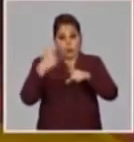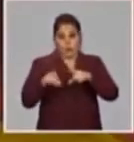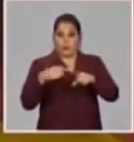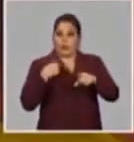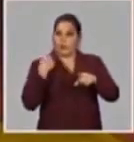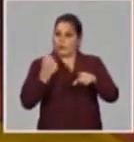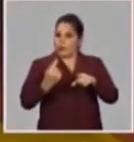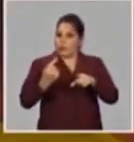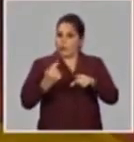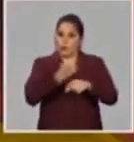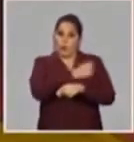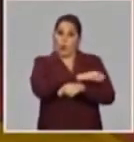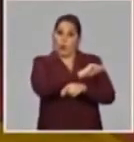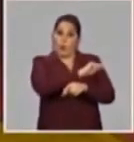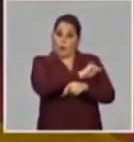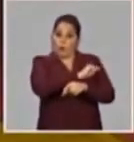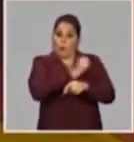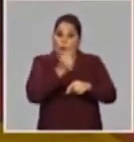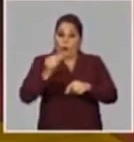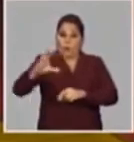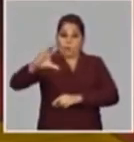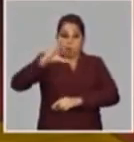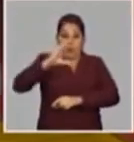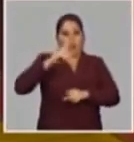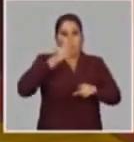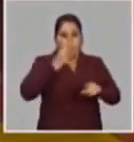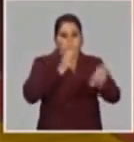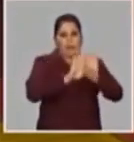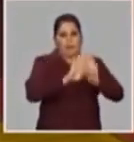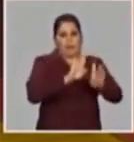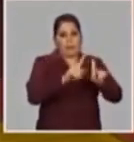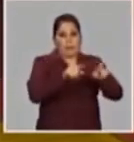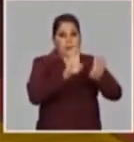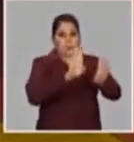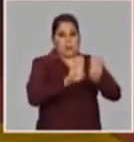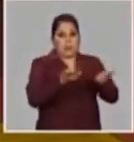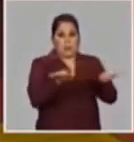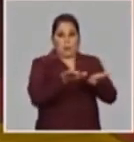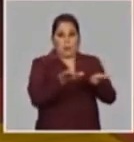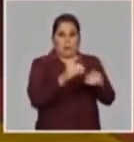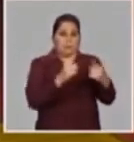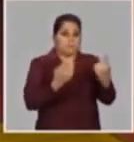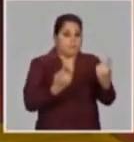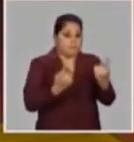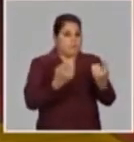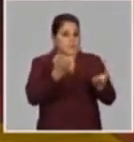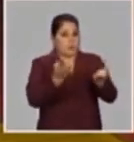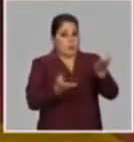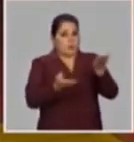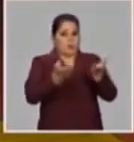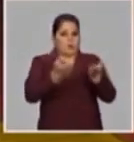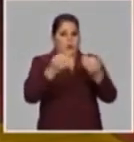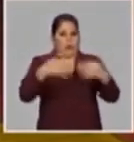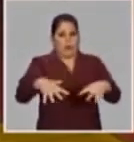Por tanto, subiste la demanda solvente. Hay más demanda y con déficit de oferta, eso tiende a subir.